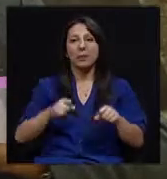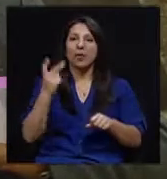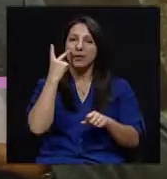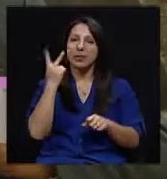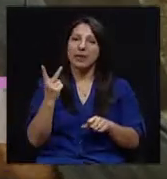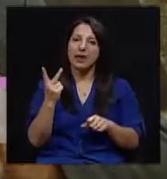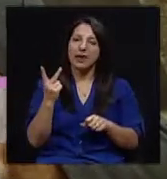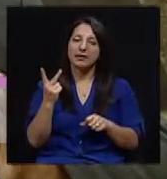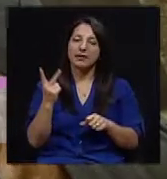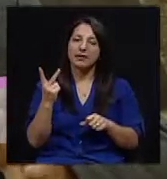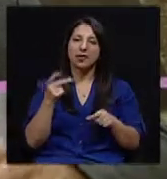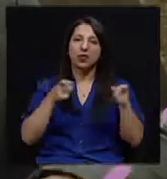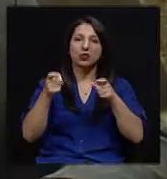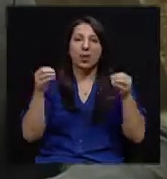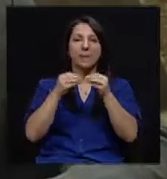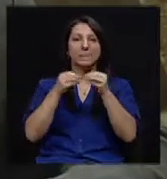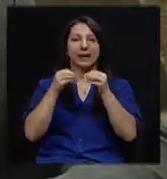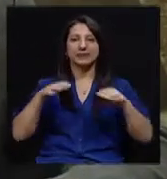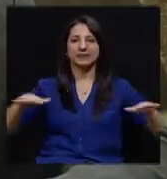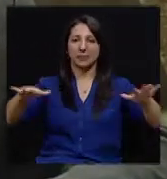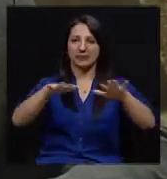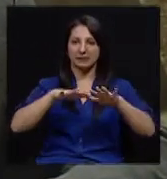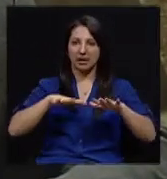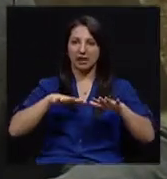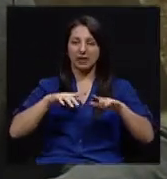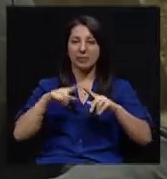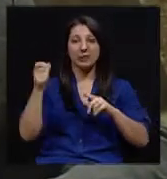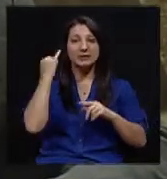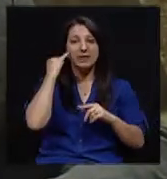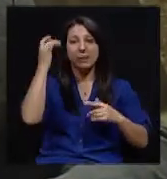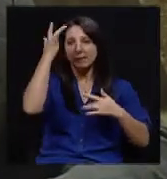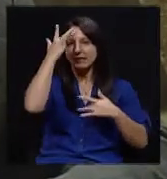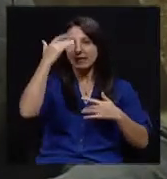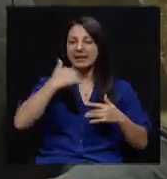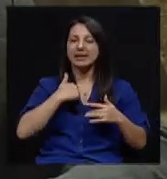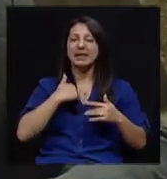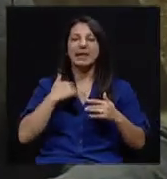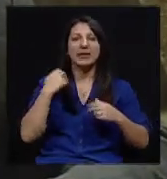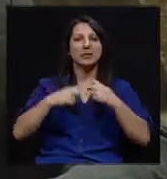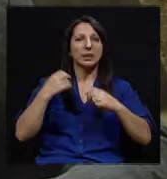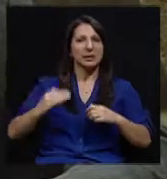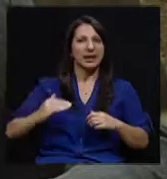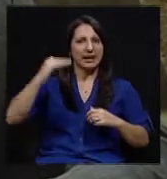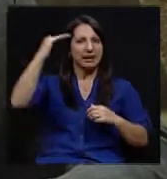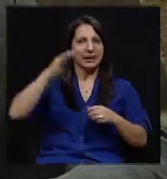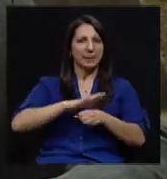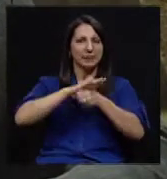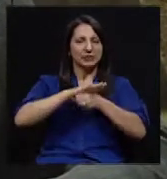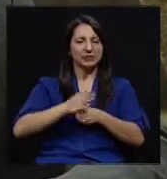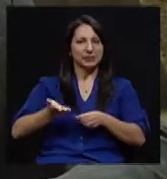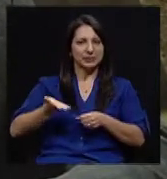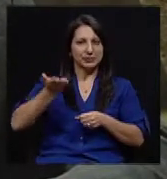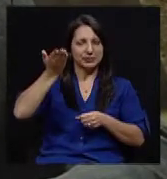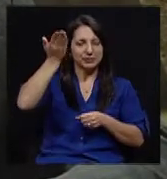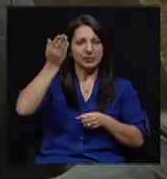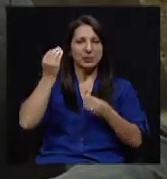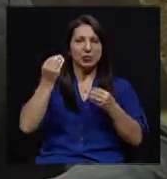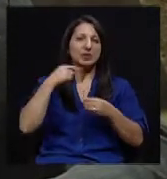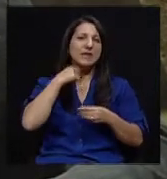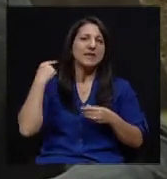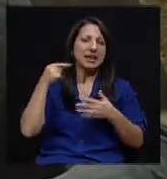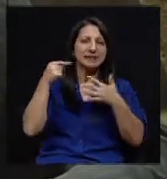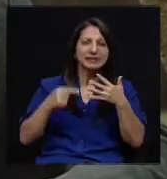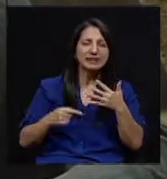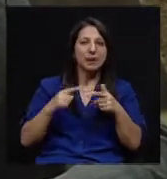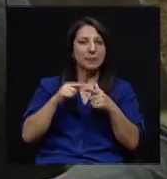el control más espaciado. Pero si es un paciente con cifras de presión arterial muy altas, o con muchos factores de riesgo, uno quiere